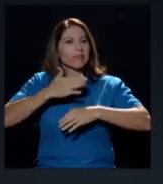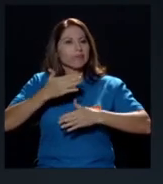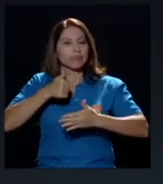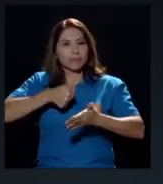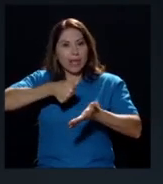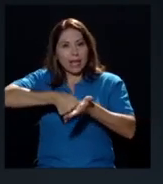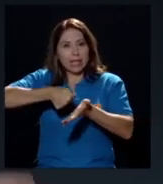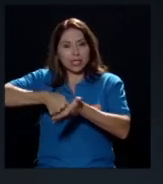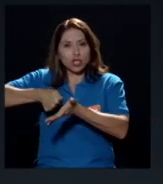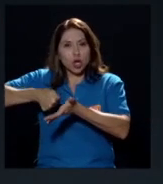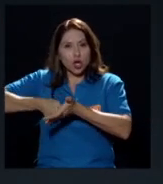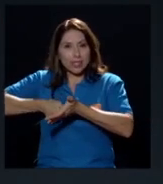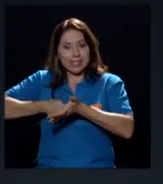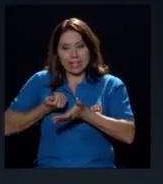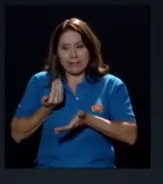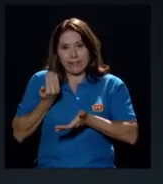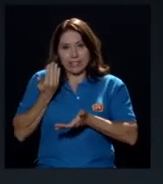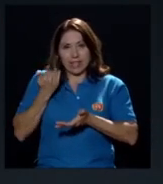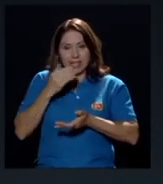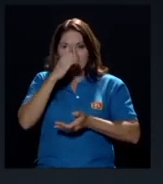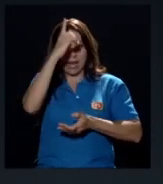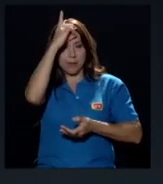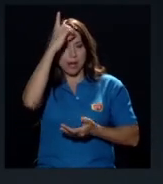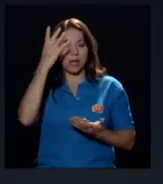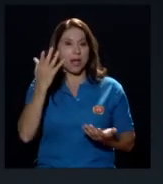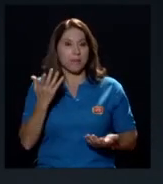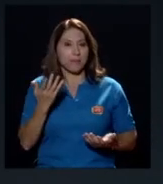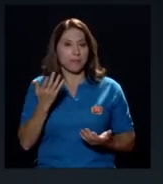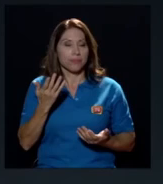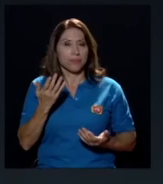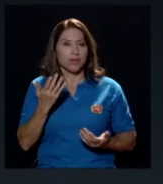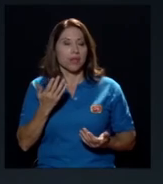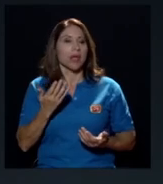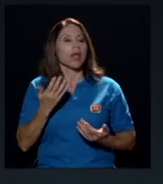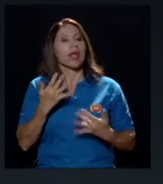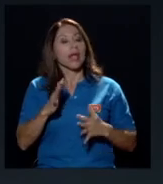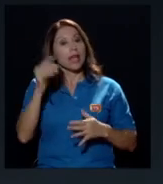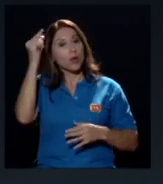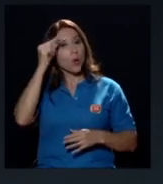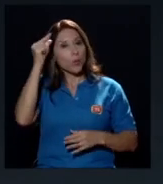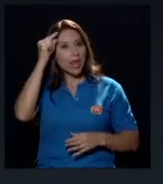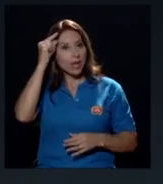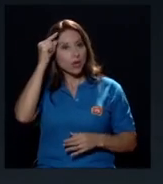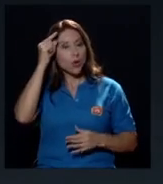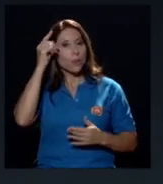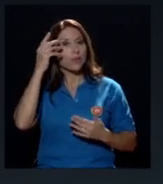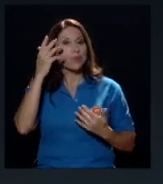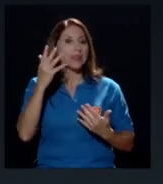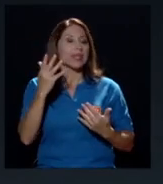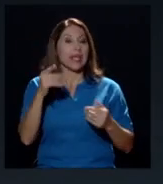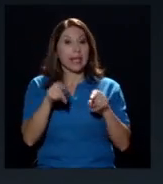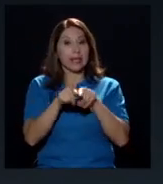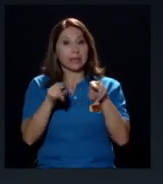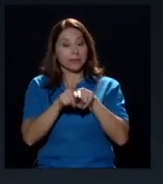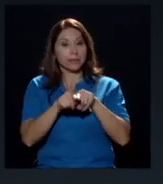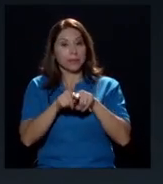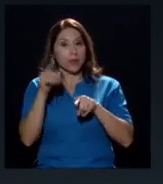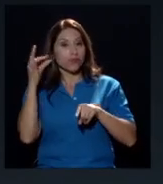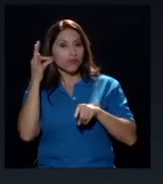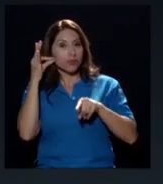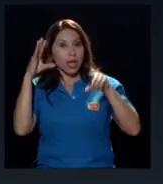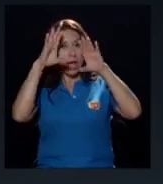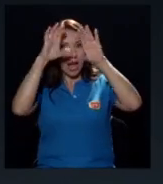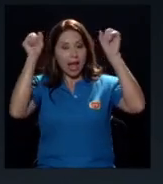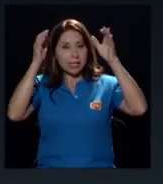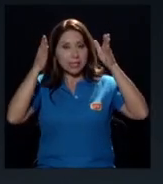recientes en Alemania. El gobierno, y por cierto, la canciller Merkel